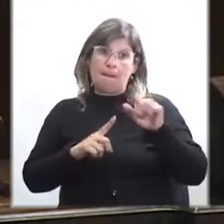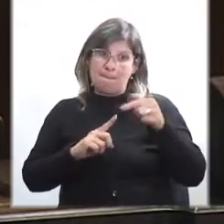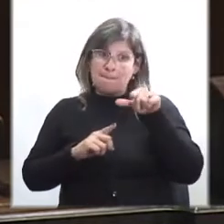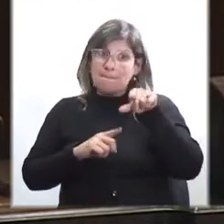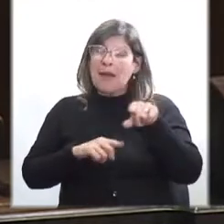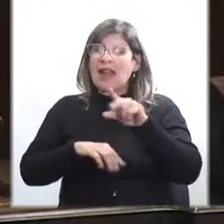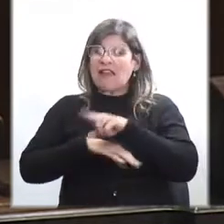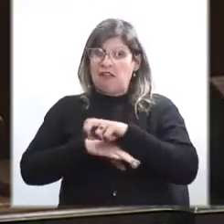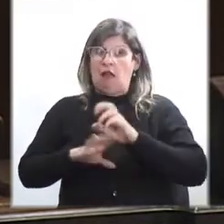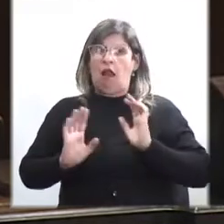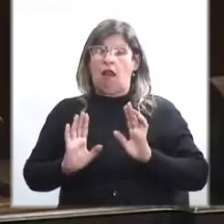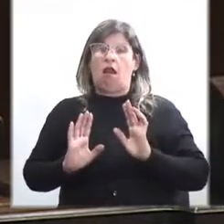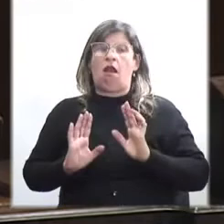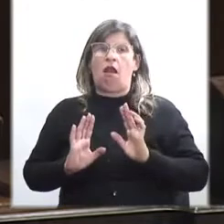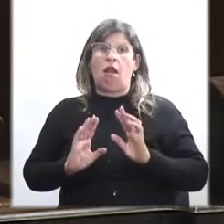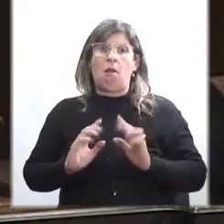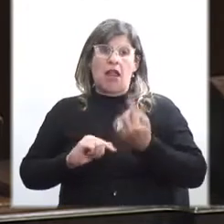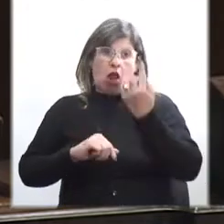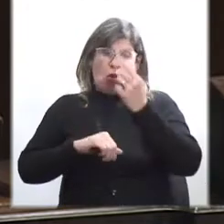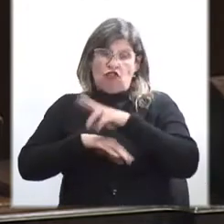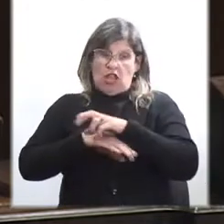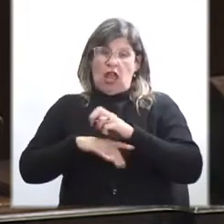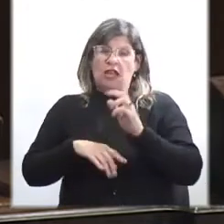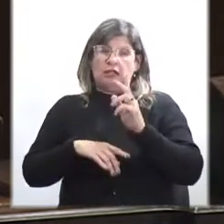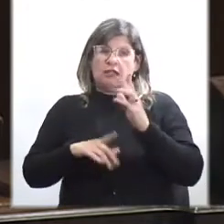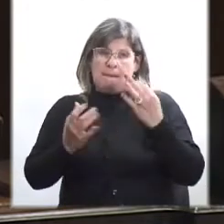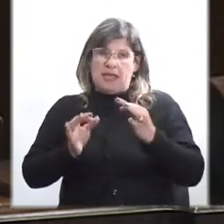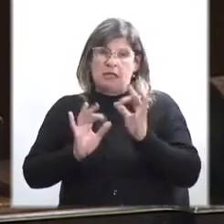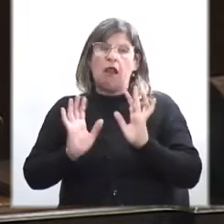fiscal, para la fiscalía, sobre todo para un fiscal en particular.